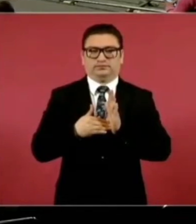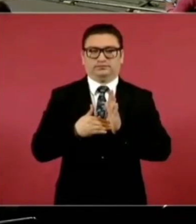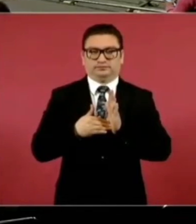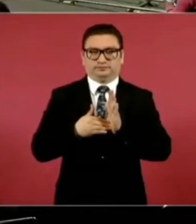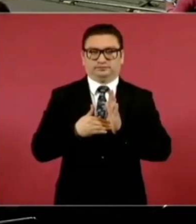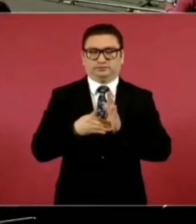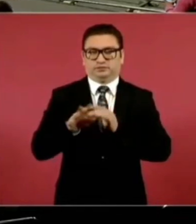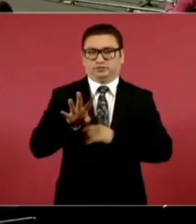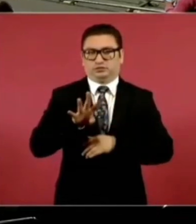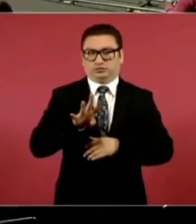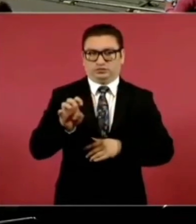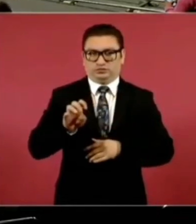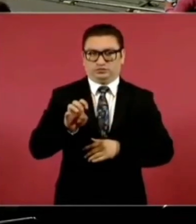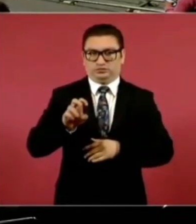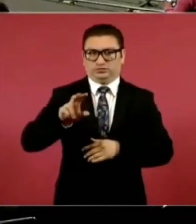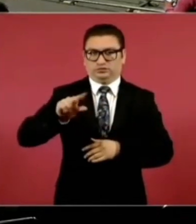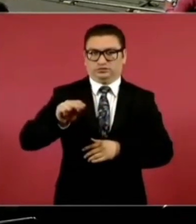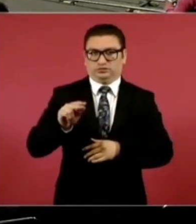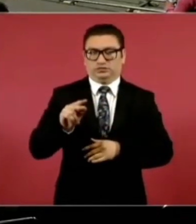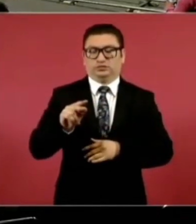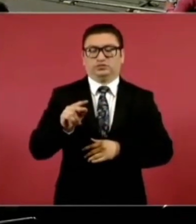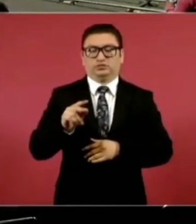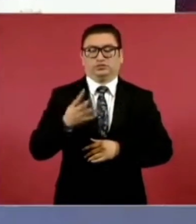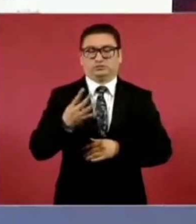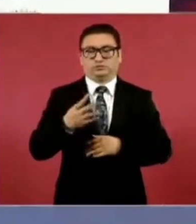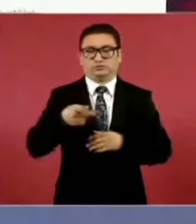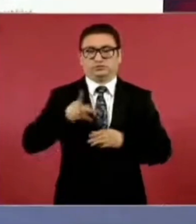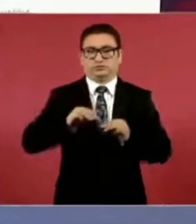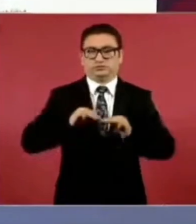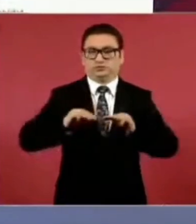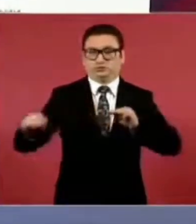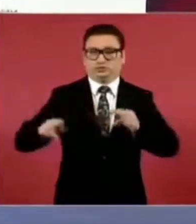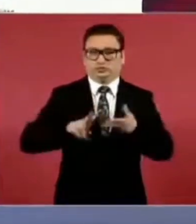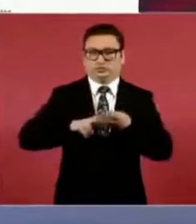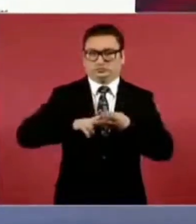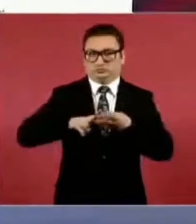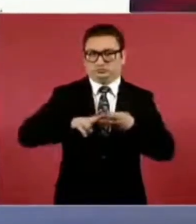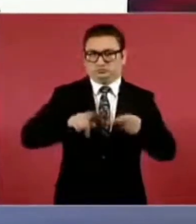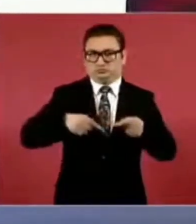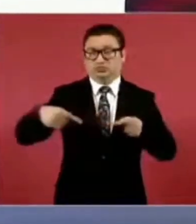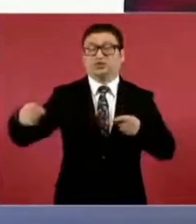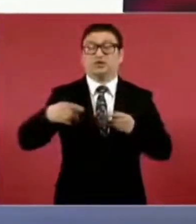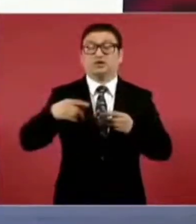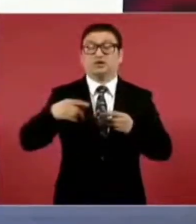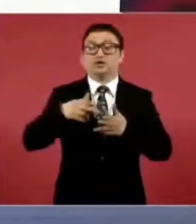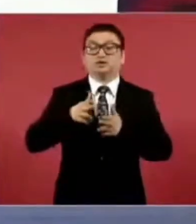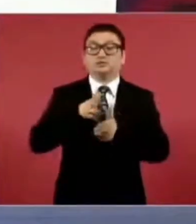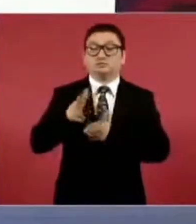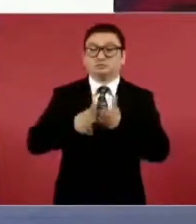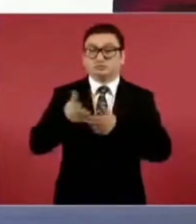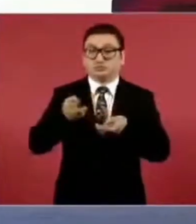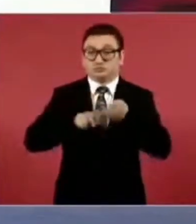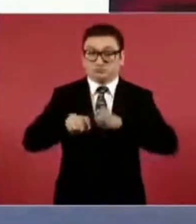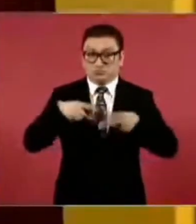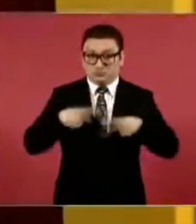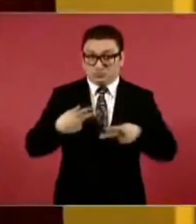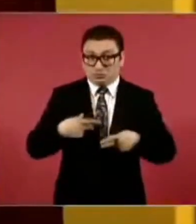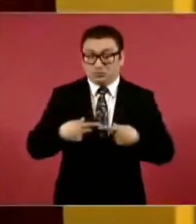17.484 kilómetros de vías y se canceló el servicio de trenes de pasajeros